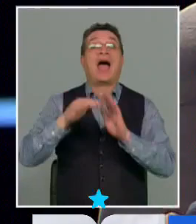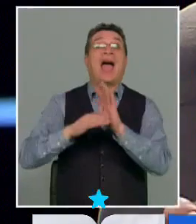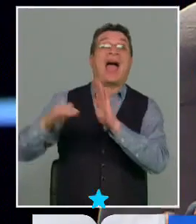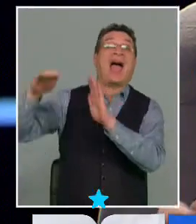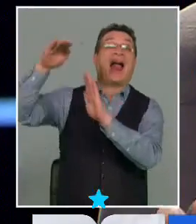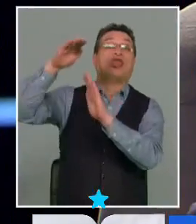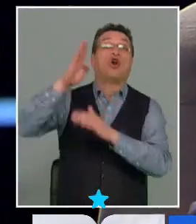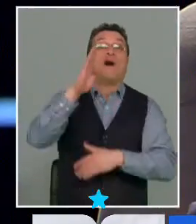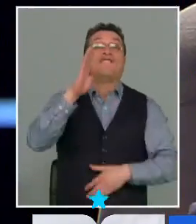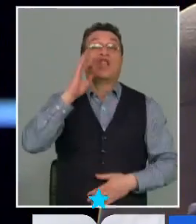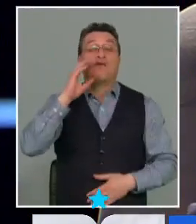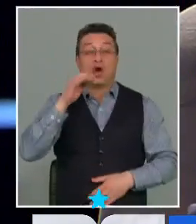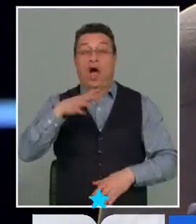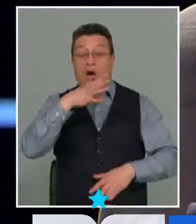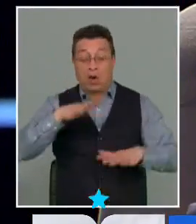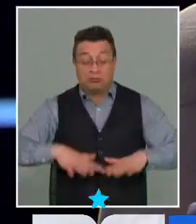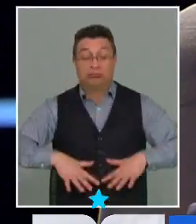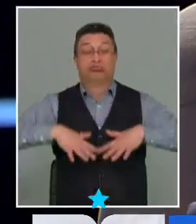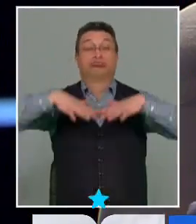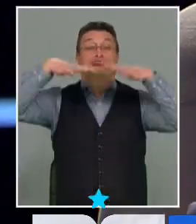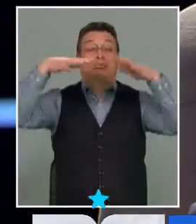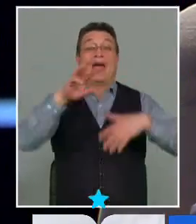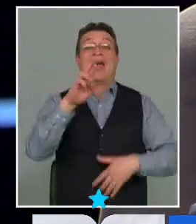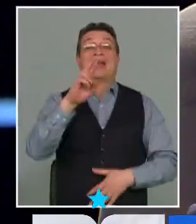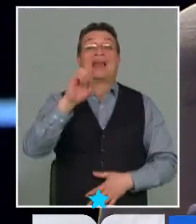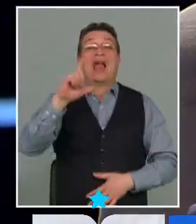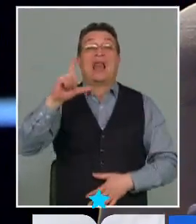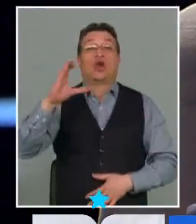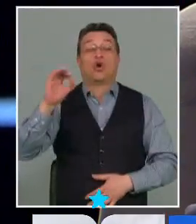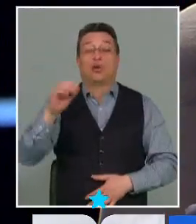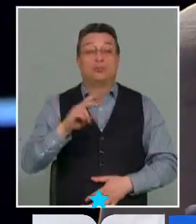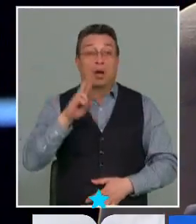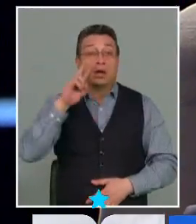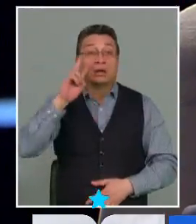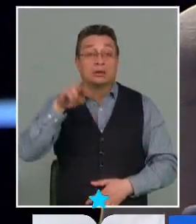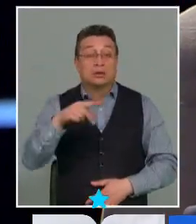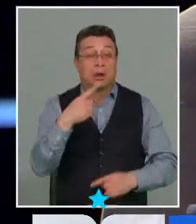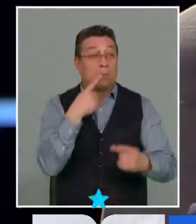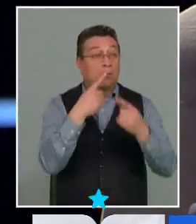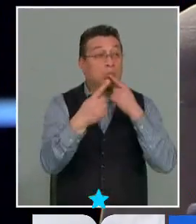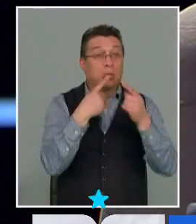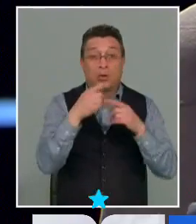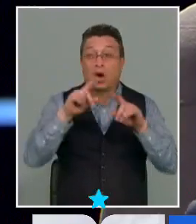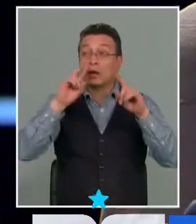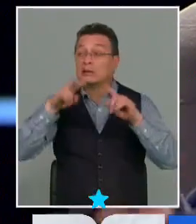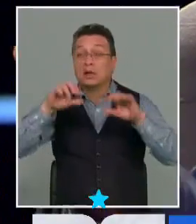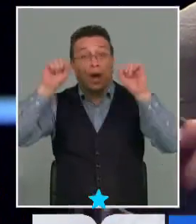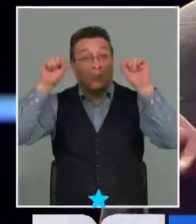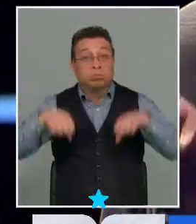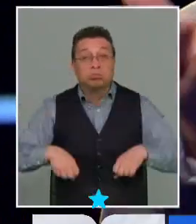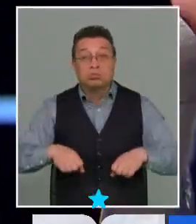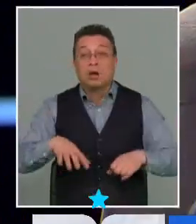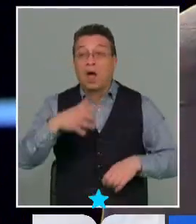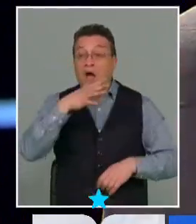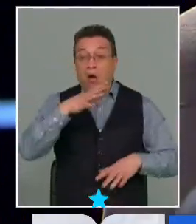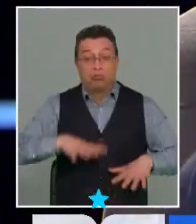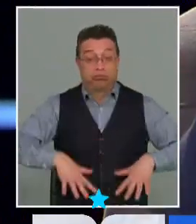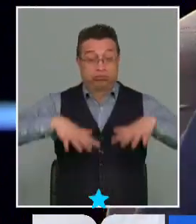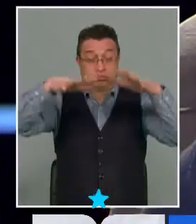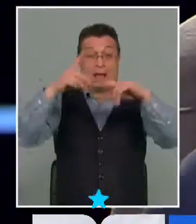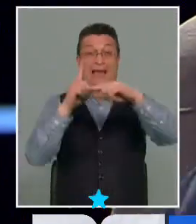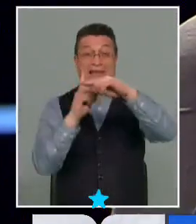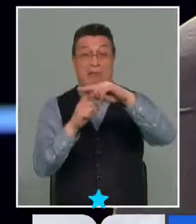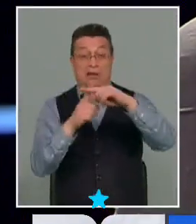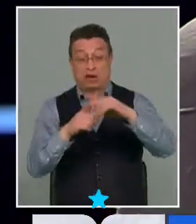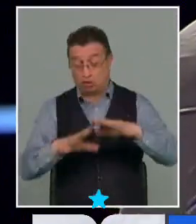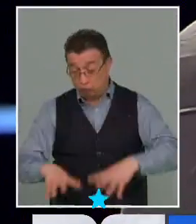se inundó la represa Ralco ahí no hubo consulta ni consentimiento y se inundó cementerio se